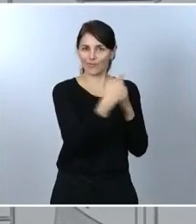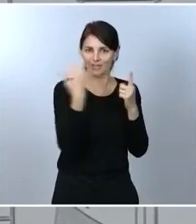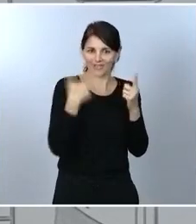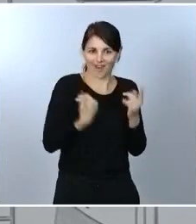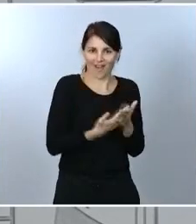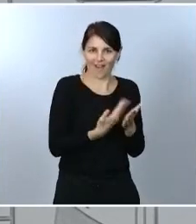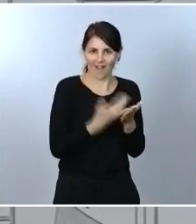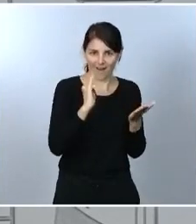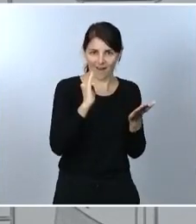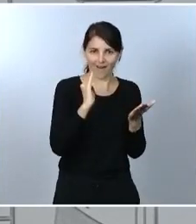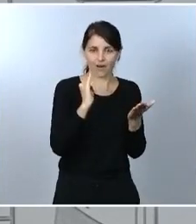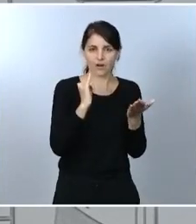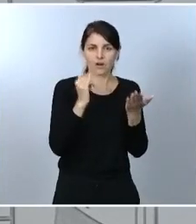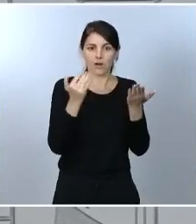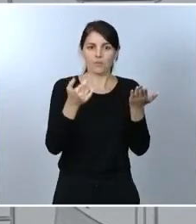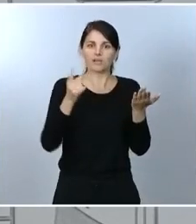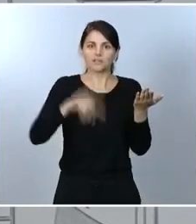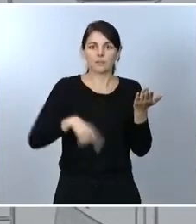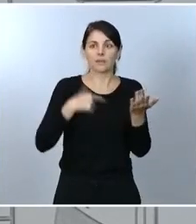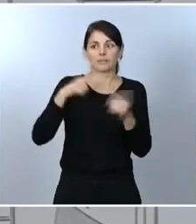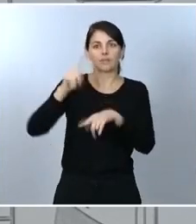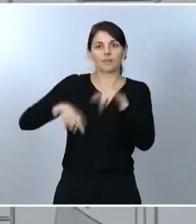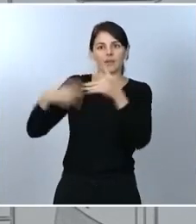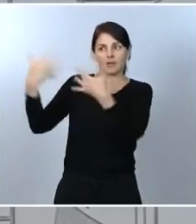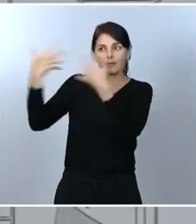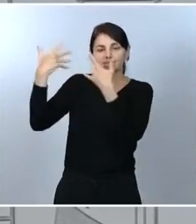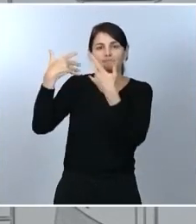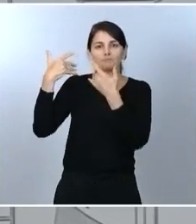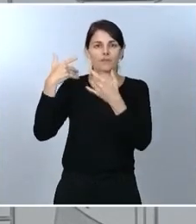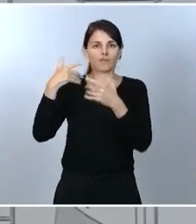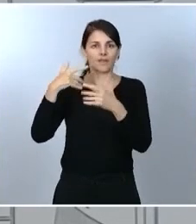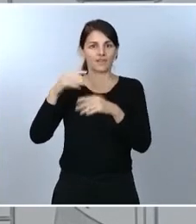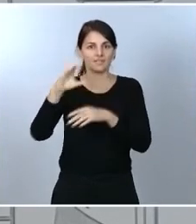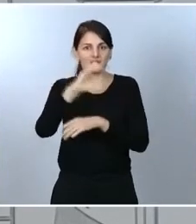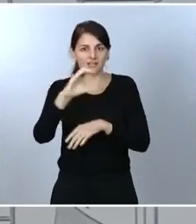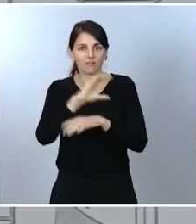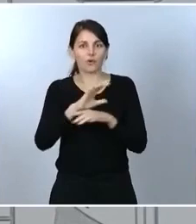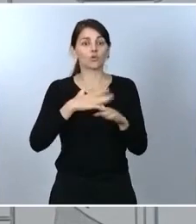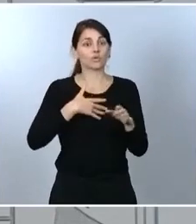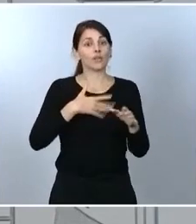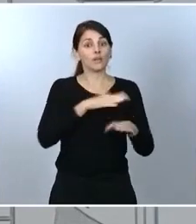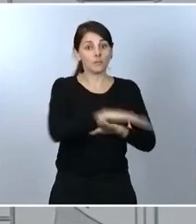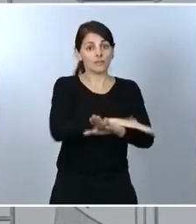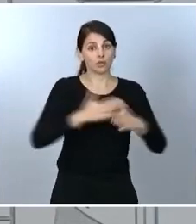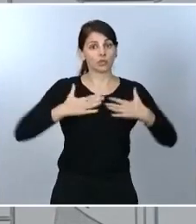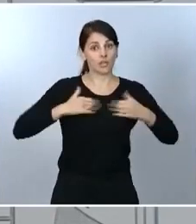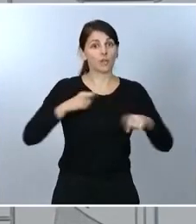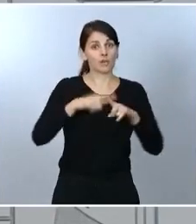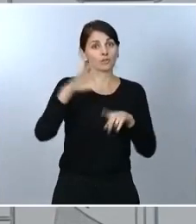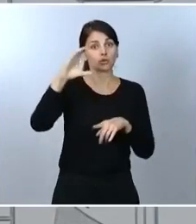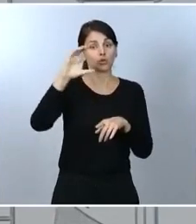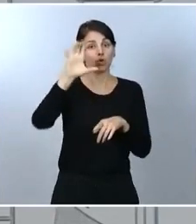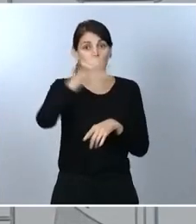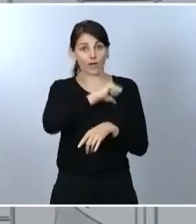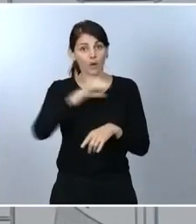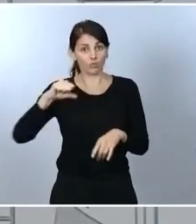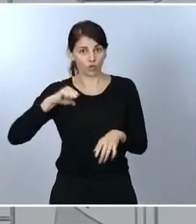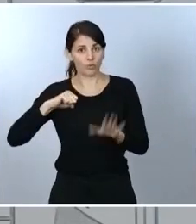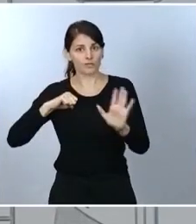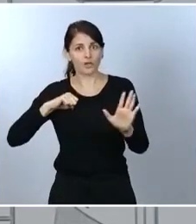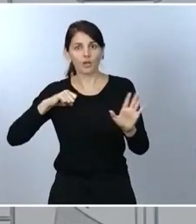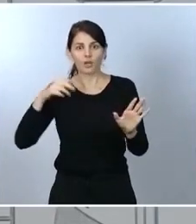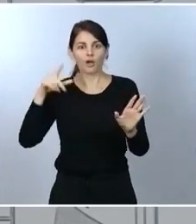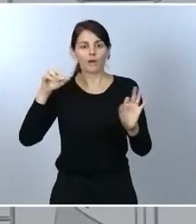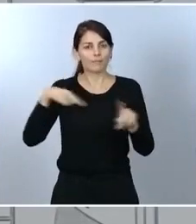el criterio de los científicos, de los expertos, tanto del Ministerio de Sanidad como las comunidades autónomas y mirando a lo que nos dice el ECDC en la Unión